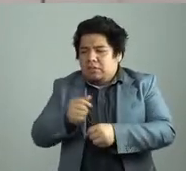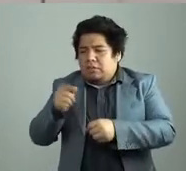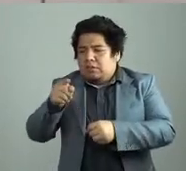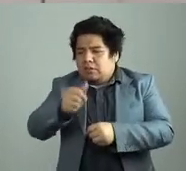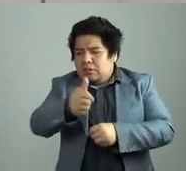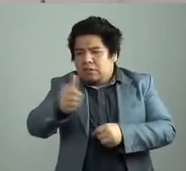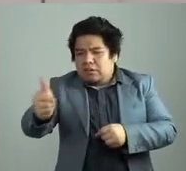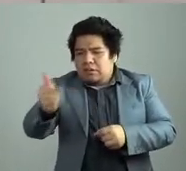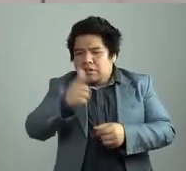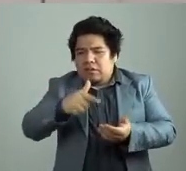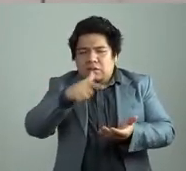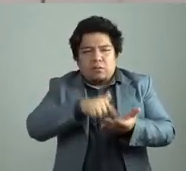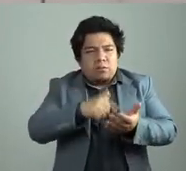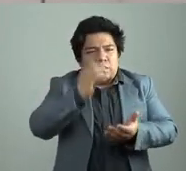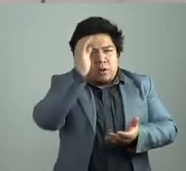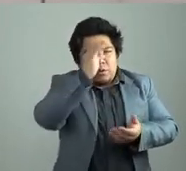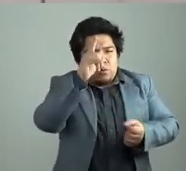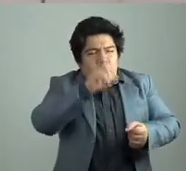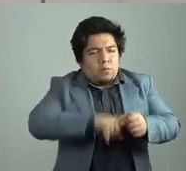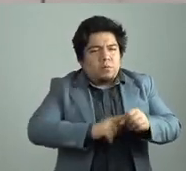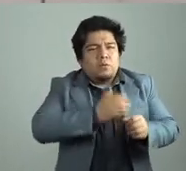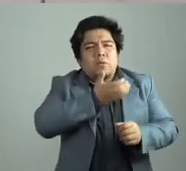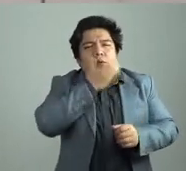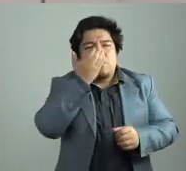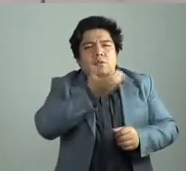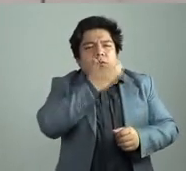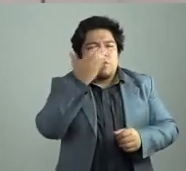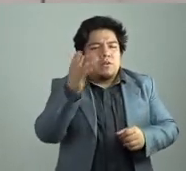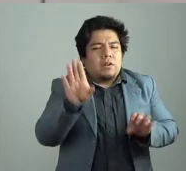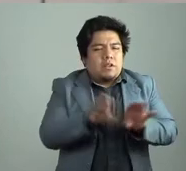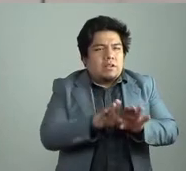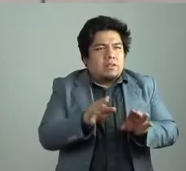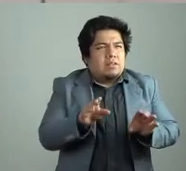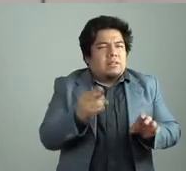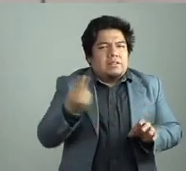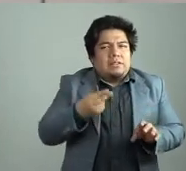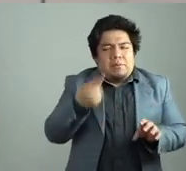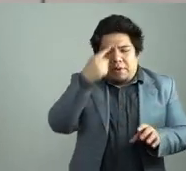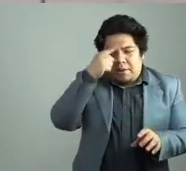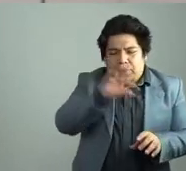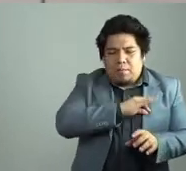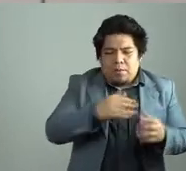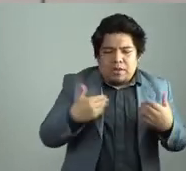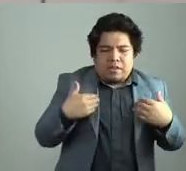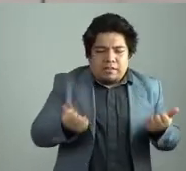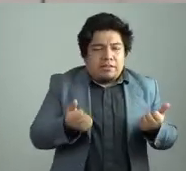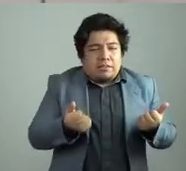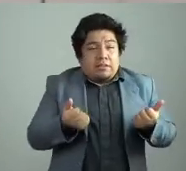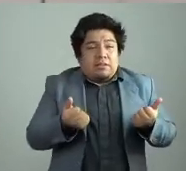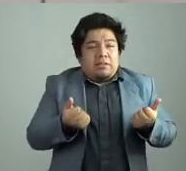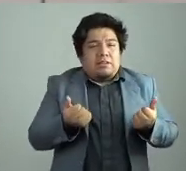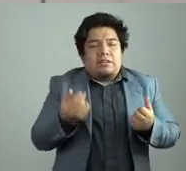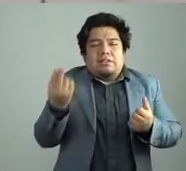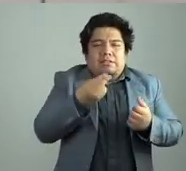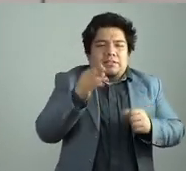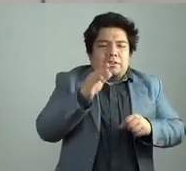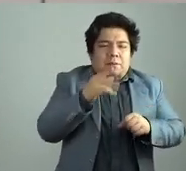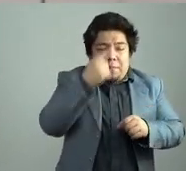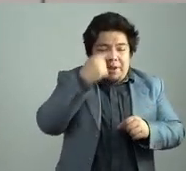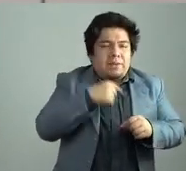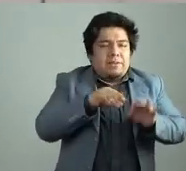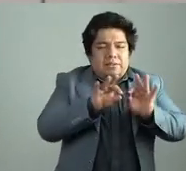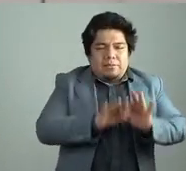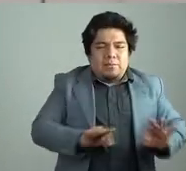que no se pueden entender desde la modernidad. Y eso para mí es muy importante. Y en muy pocos kilómetros